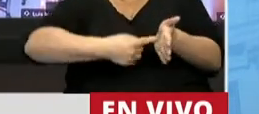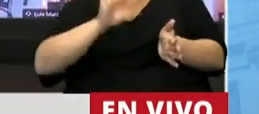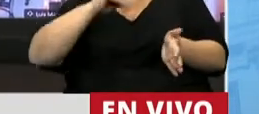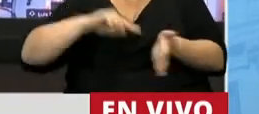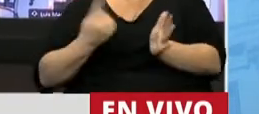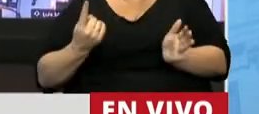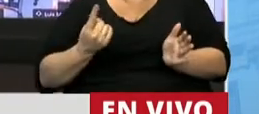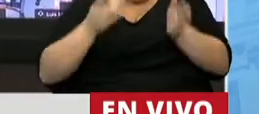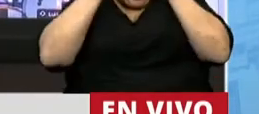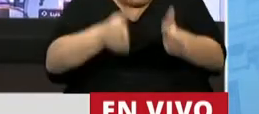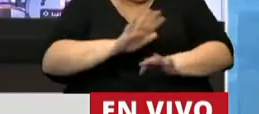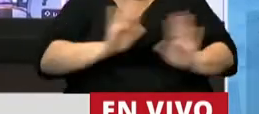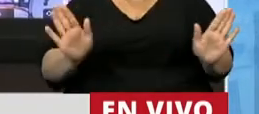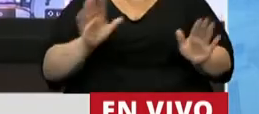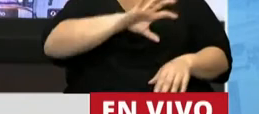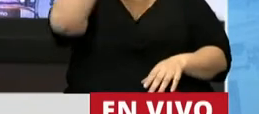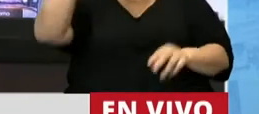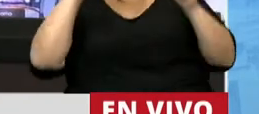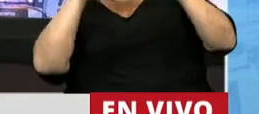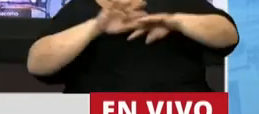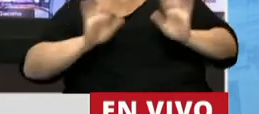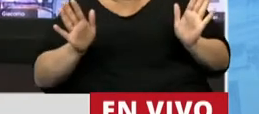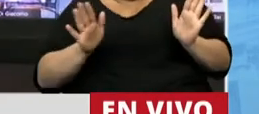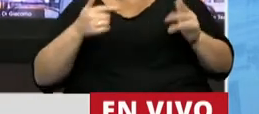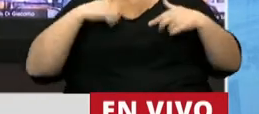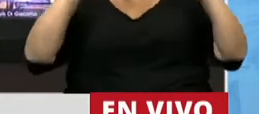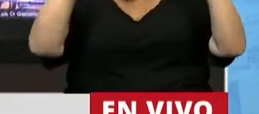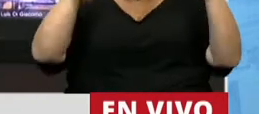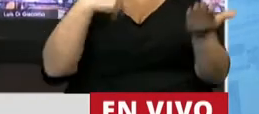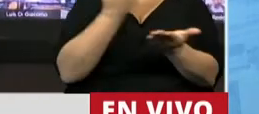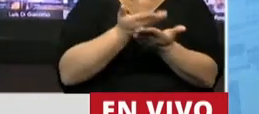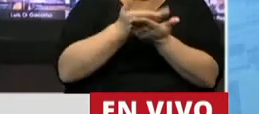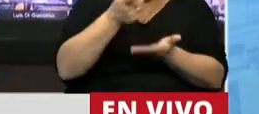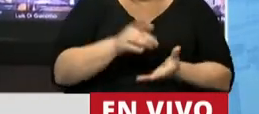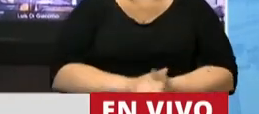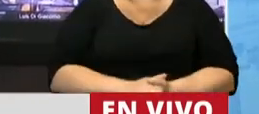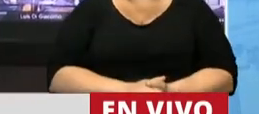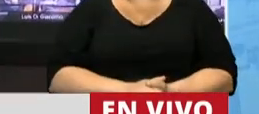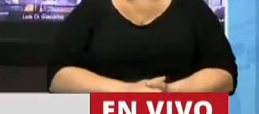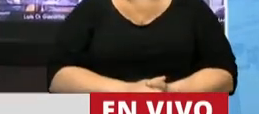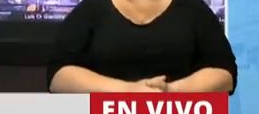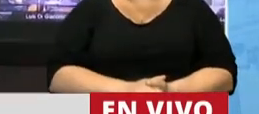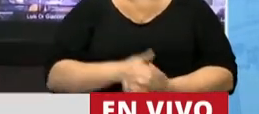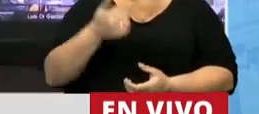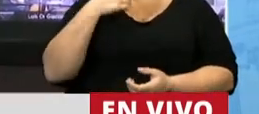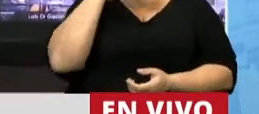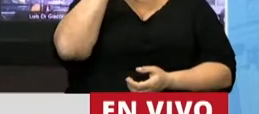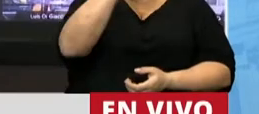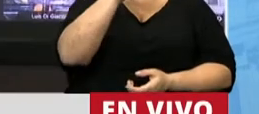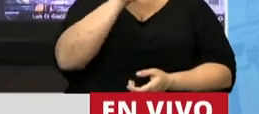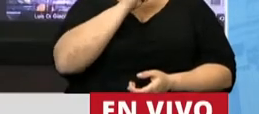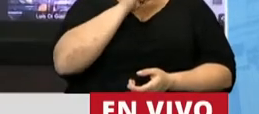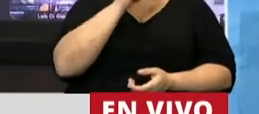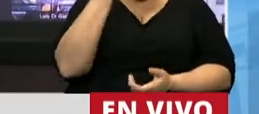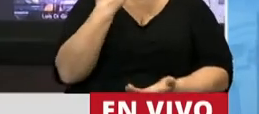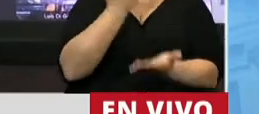centralistas también de las provincias. Celebro esta iniciativa donde mi provincia tiene una